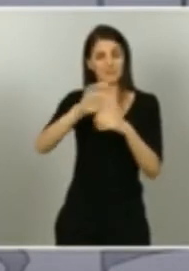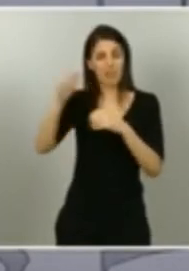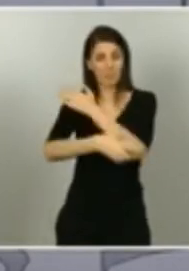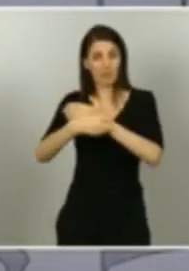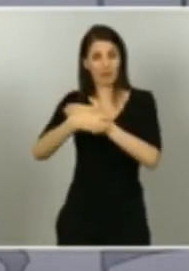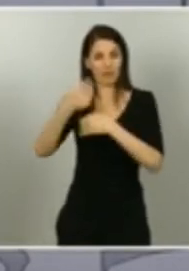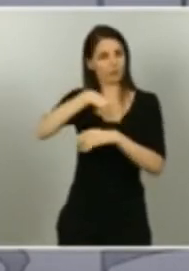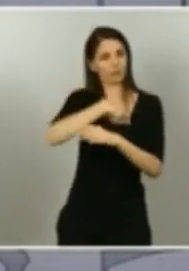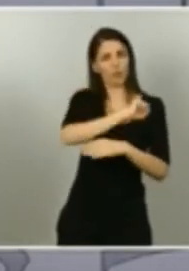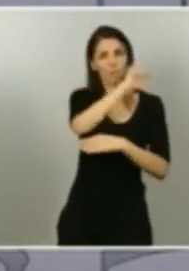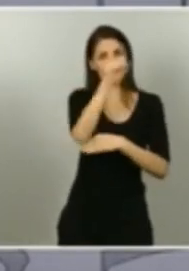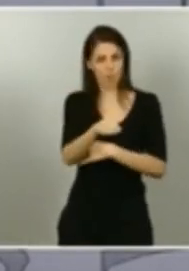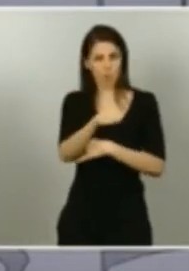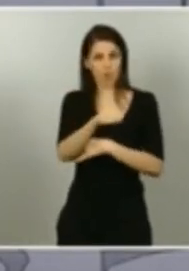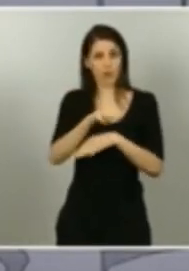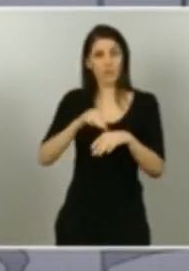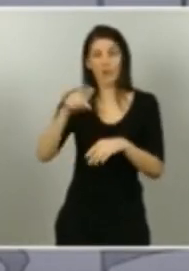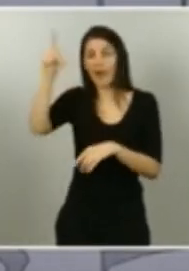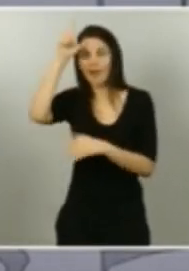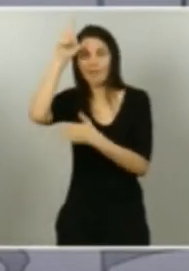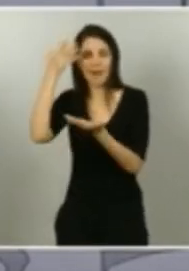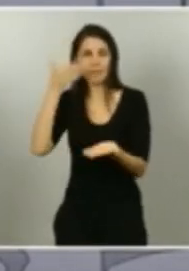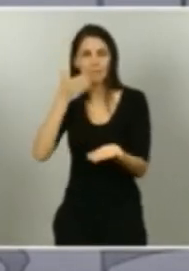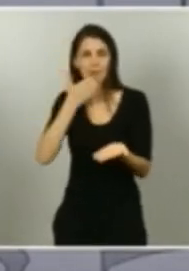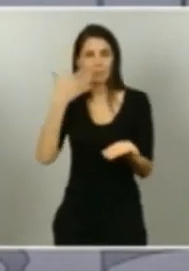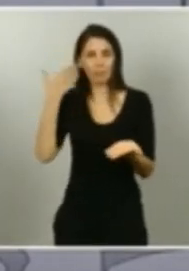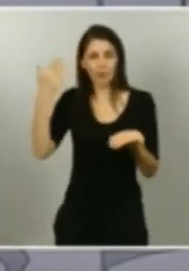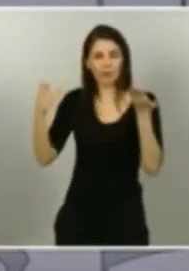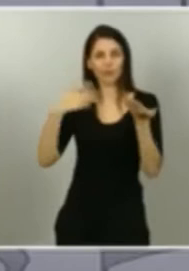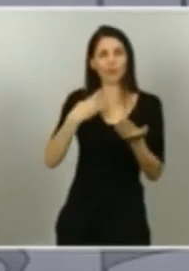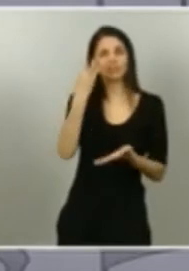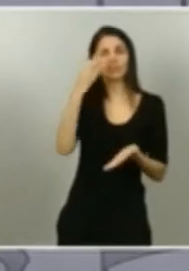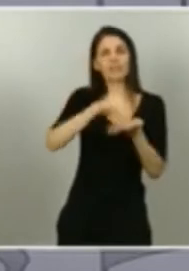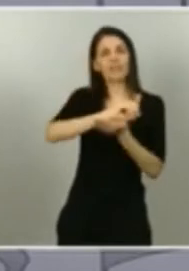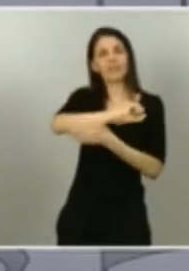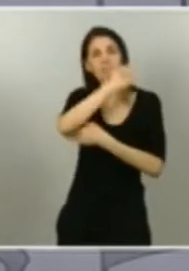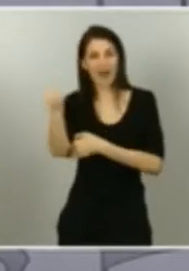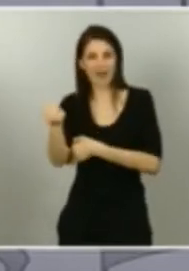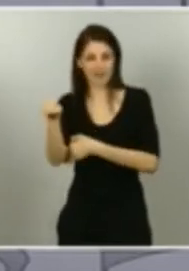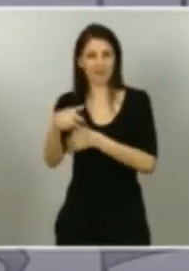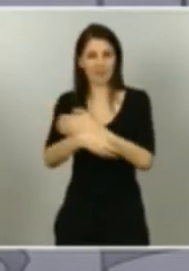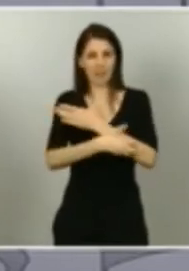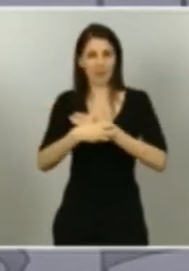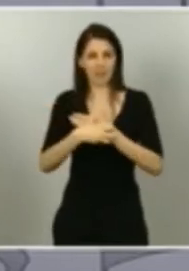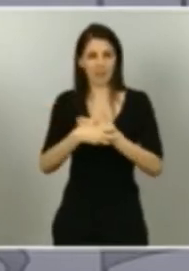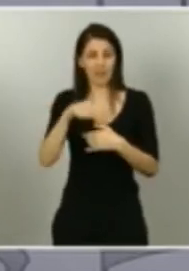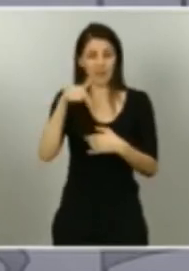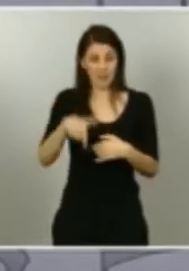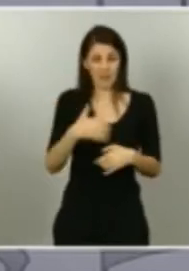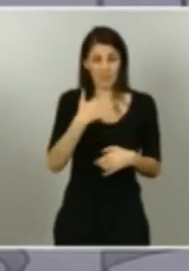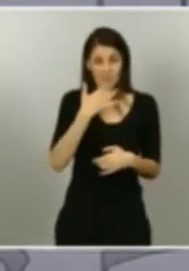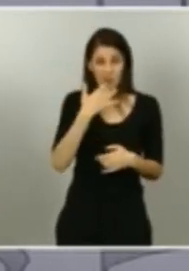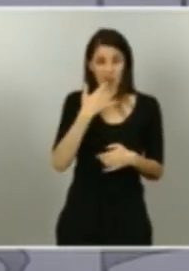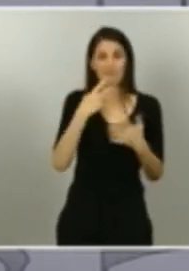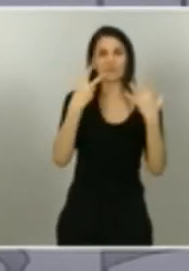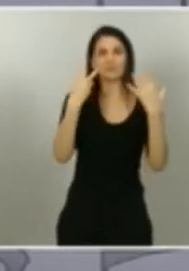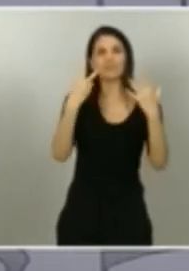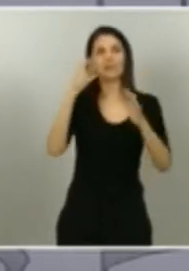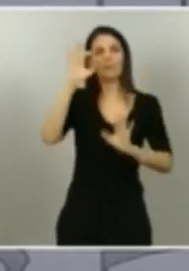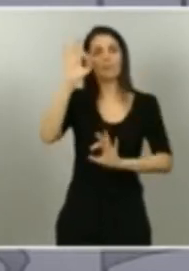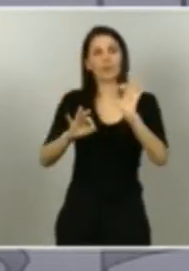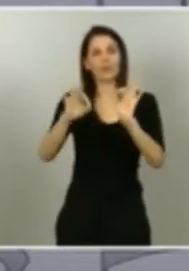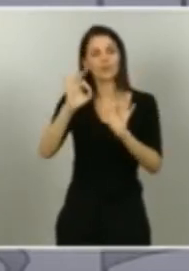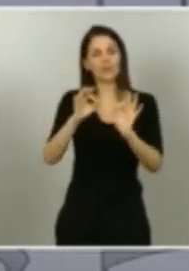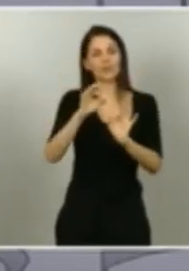en España, el porcentaje de hogares por debajo del 30% de la renta mediana roza el 7%, una situación